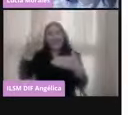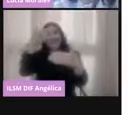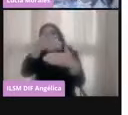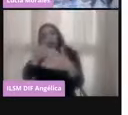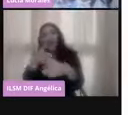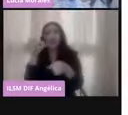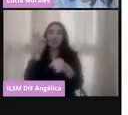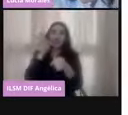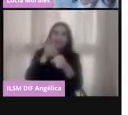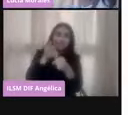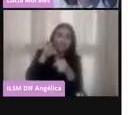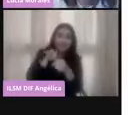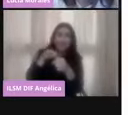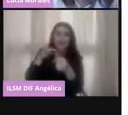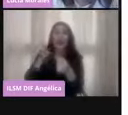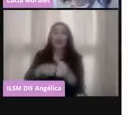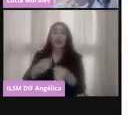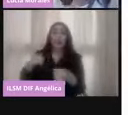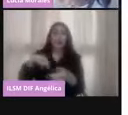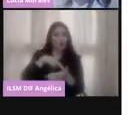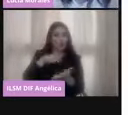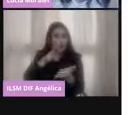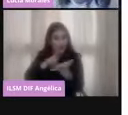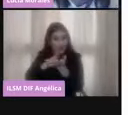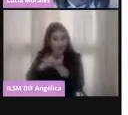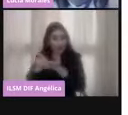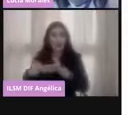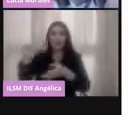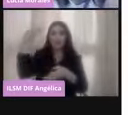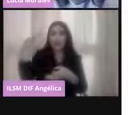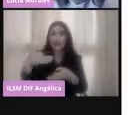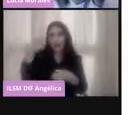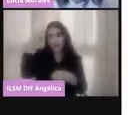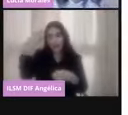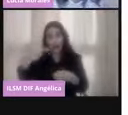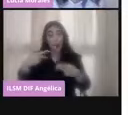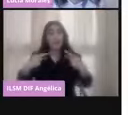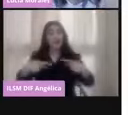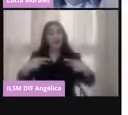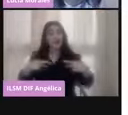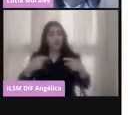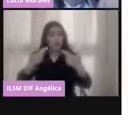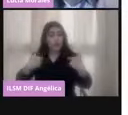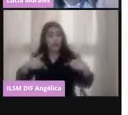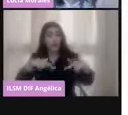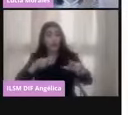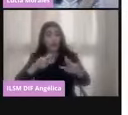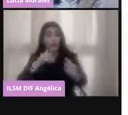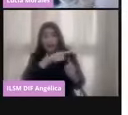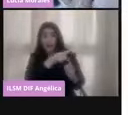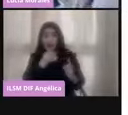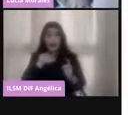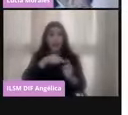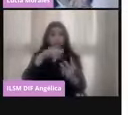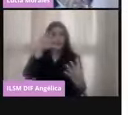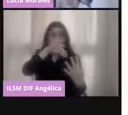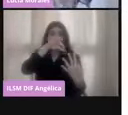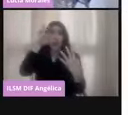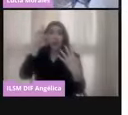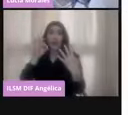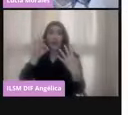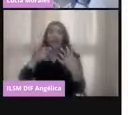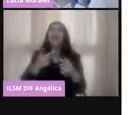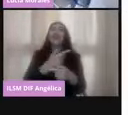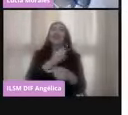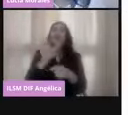ejercemos nuestro derecho al voto para poder elegir a nuestras y nuestros representantes, entonces inicia la etapa